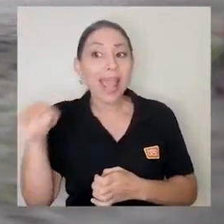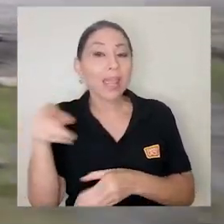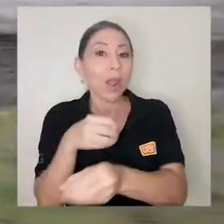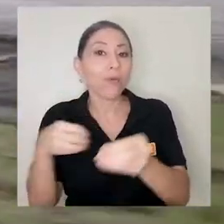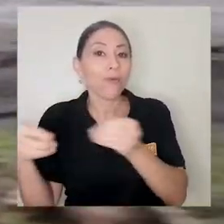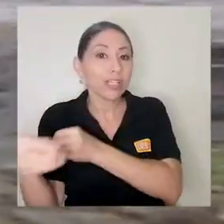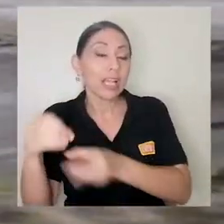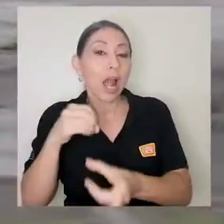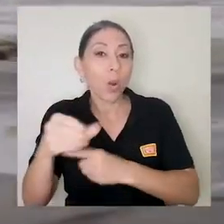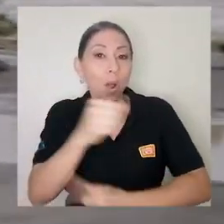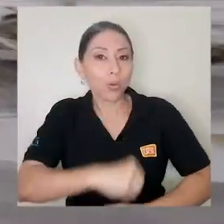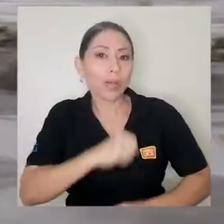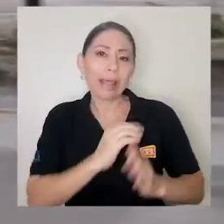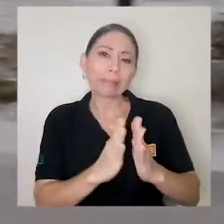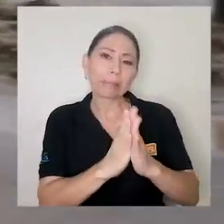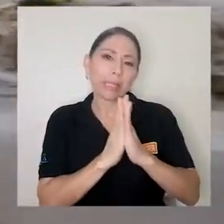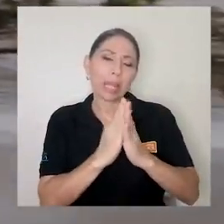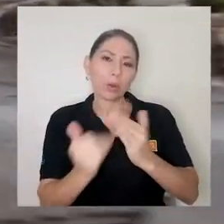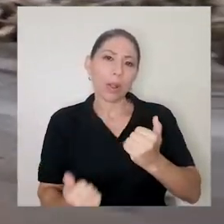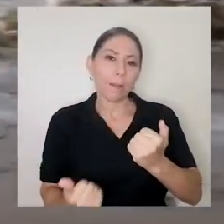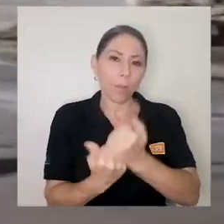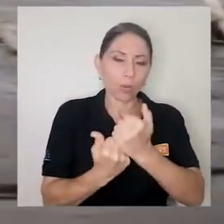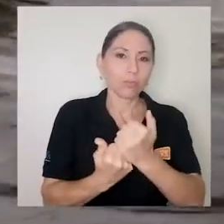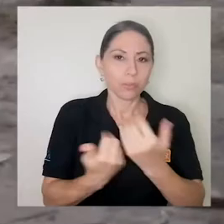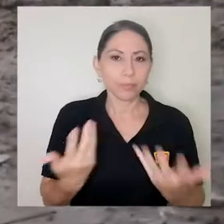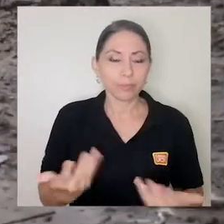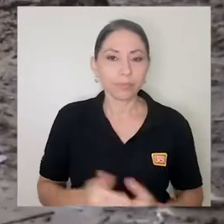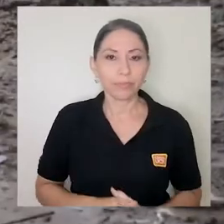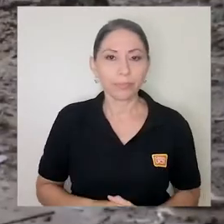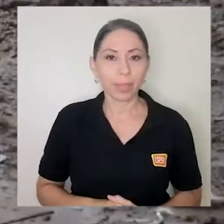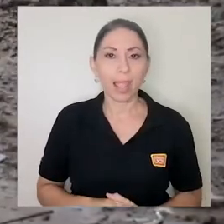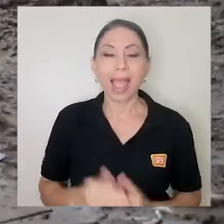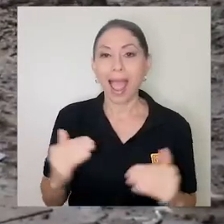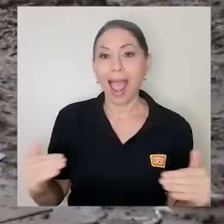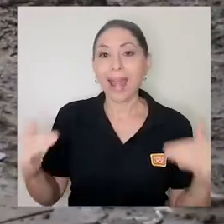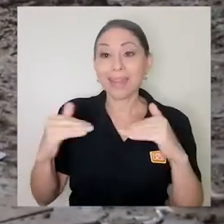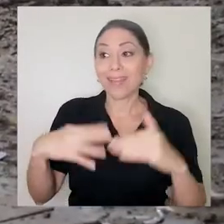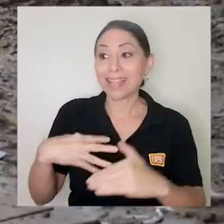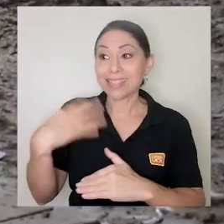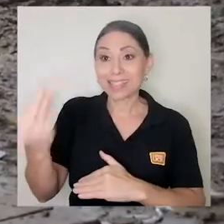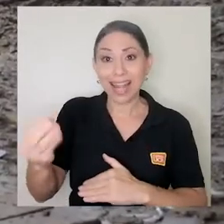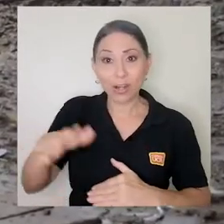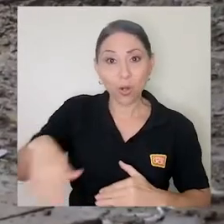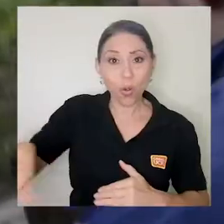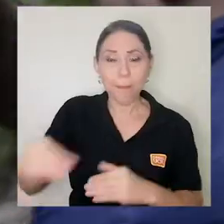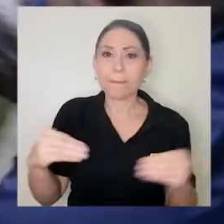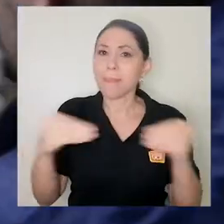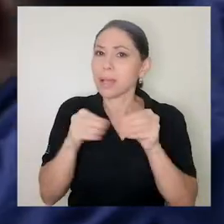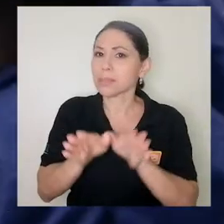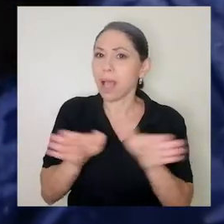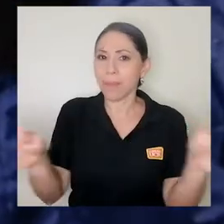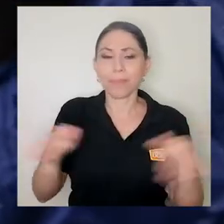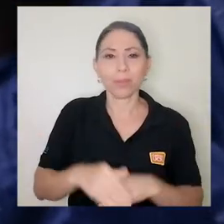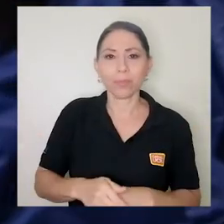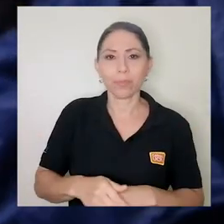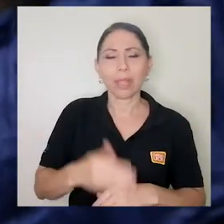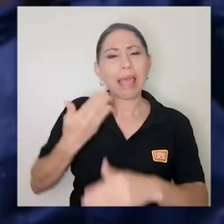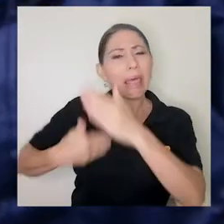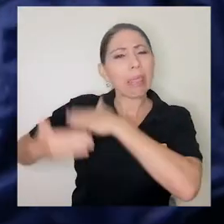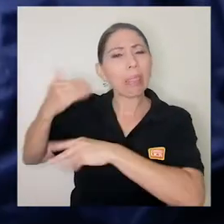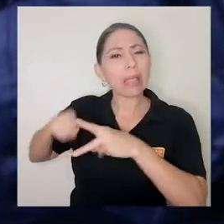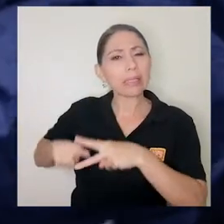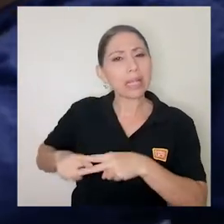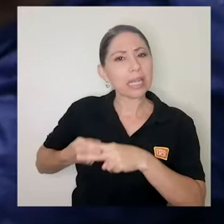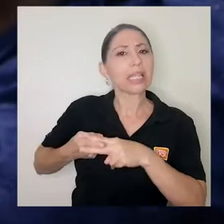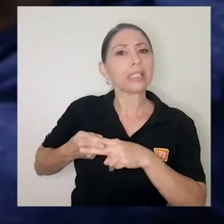universitaria, una autoridad universitaria, para que brinde apoyo. A nivel externo, es más amplio. Desde el inicio, la Brigada ha